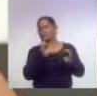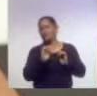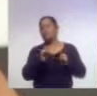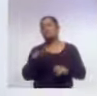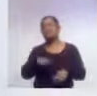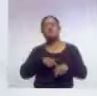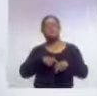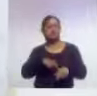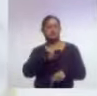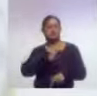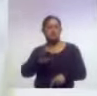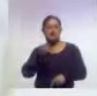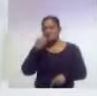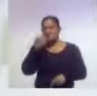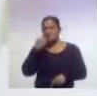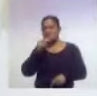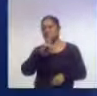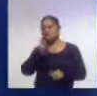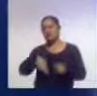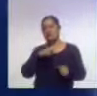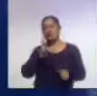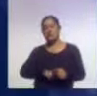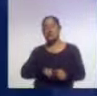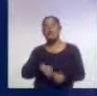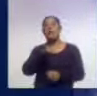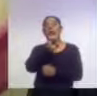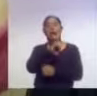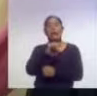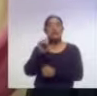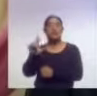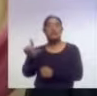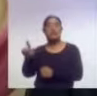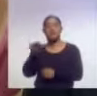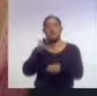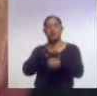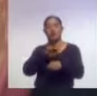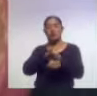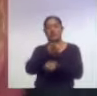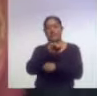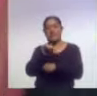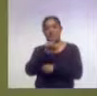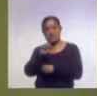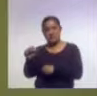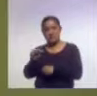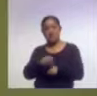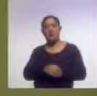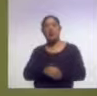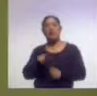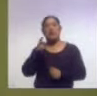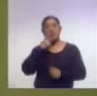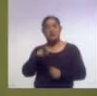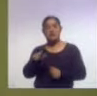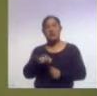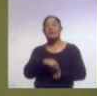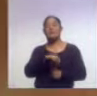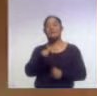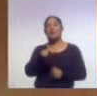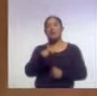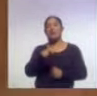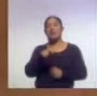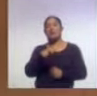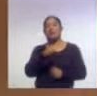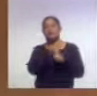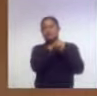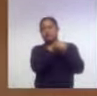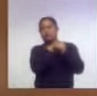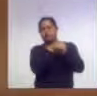alimentación equilibrada. Edgar Lezama, médico epidemiólogo del IMSS, señala que incluso la intolerancia al gluten es